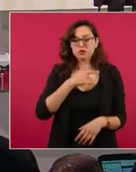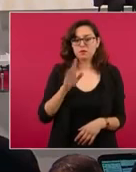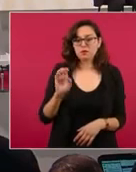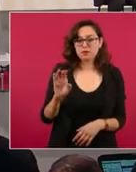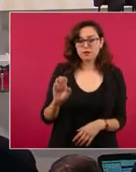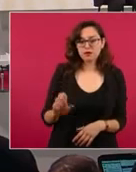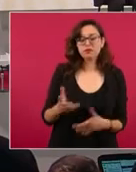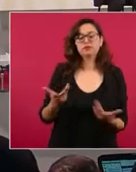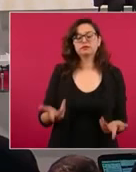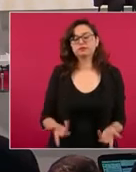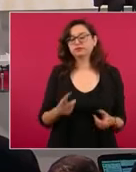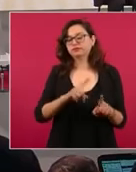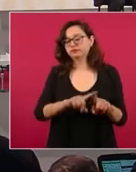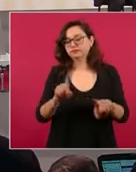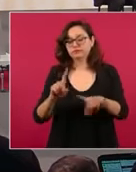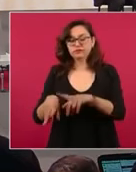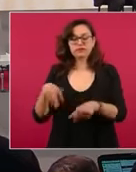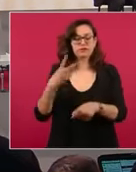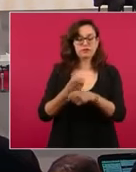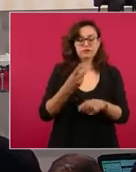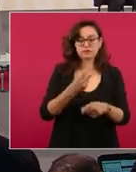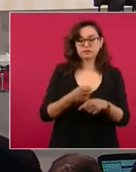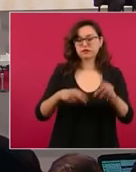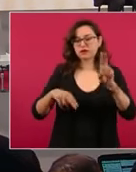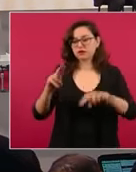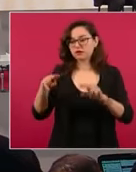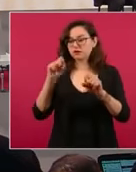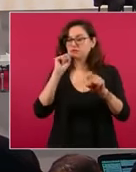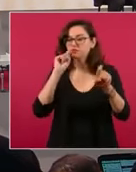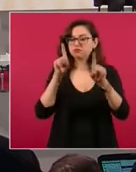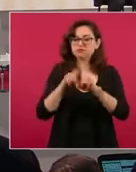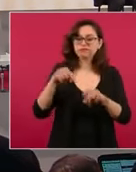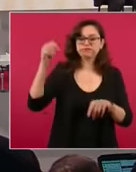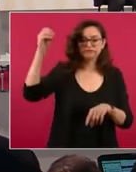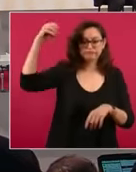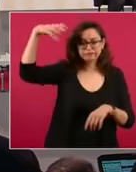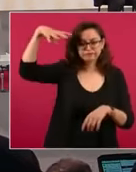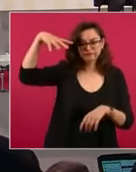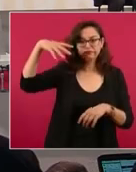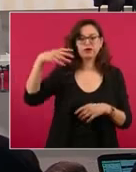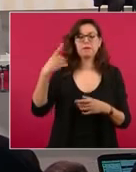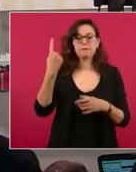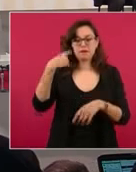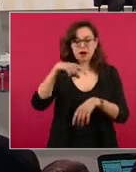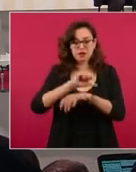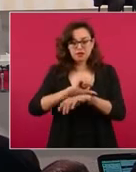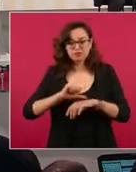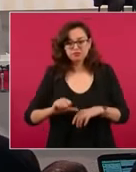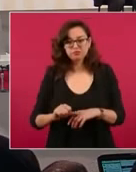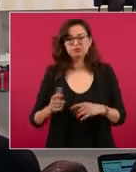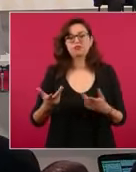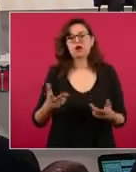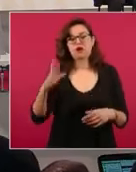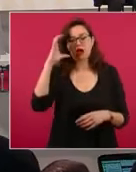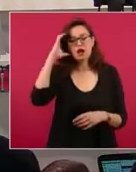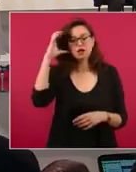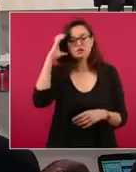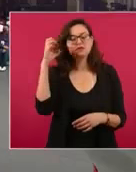lámparas quirúrgicas, camas quirúrgicas, rayos X, incubadoras, camas,